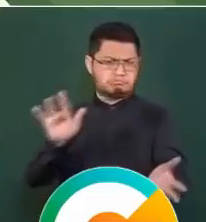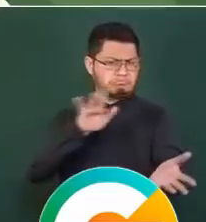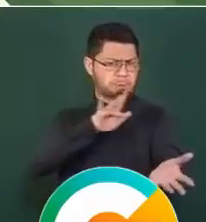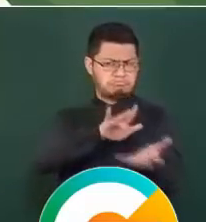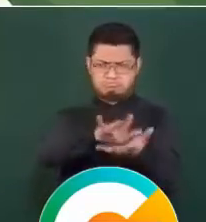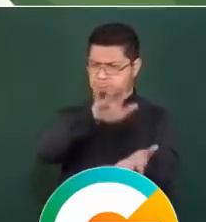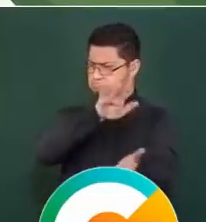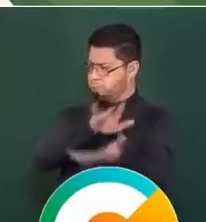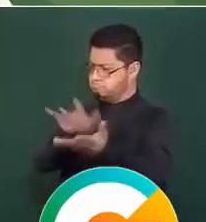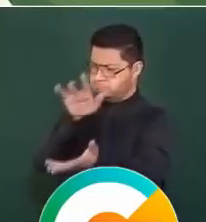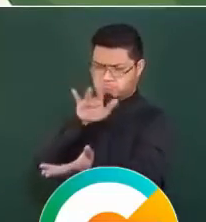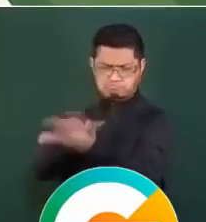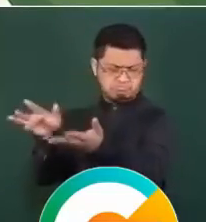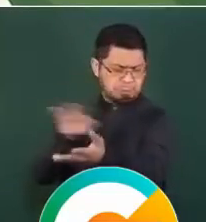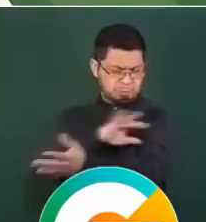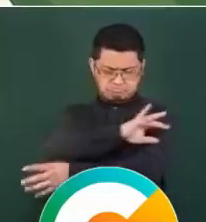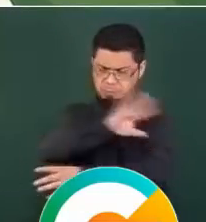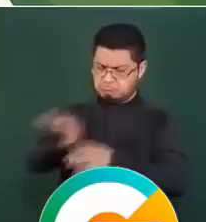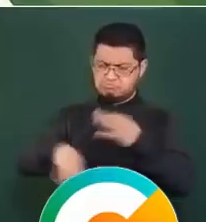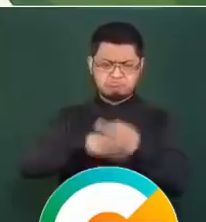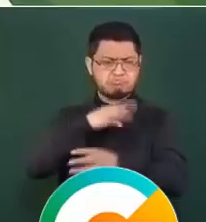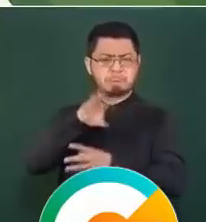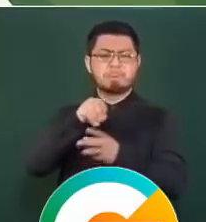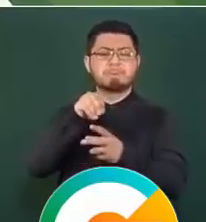Bueno, voy a pedirle